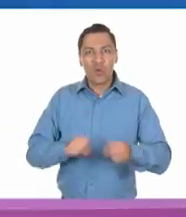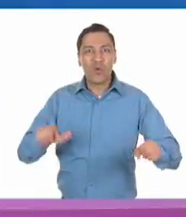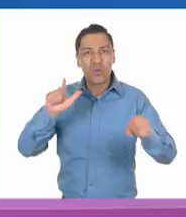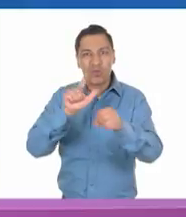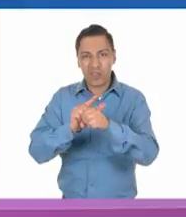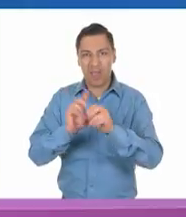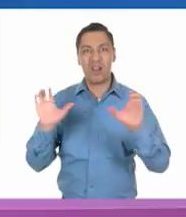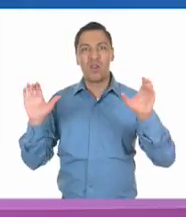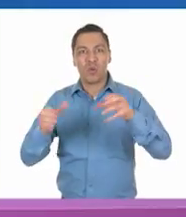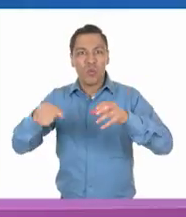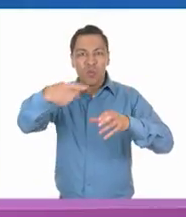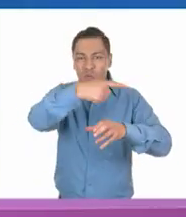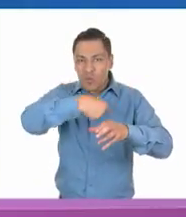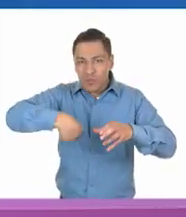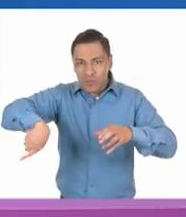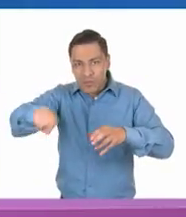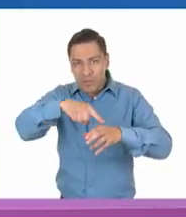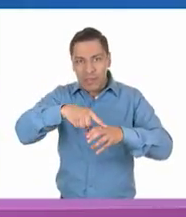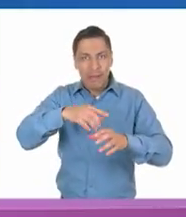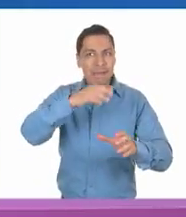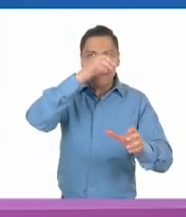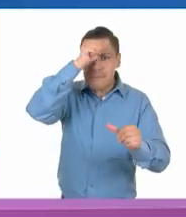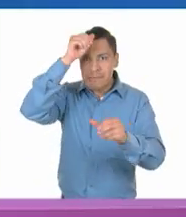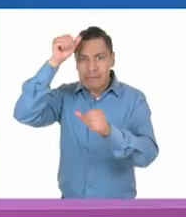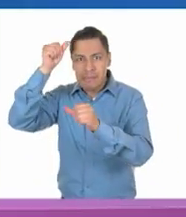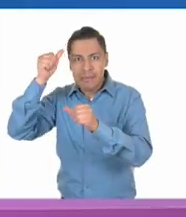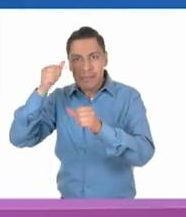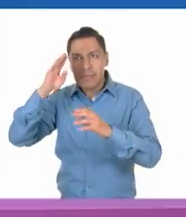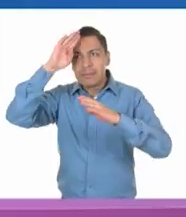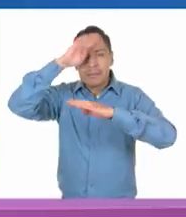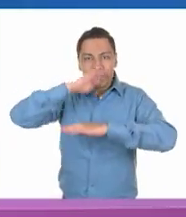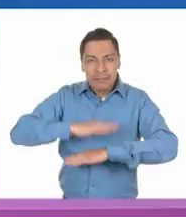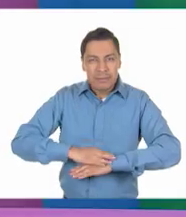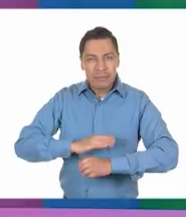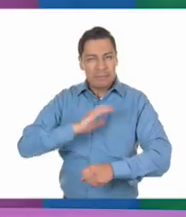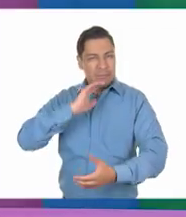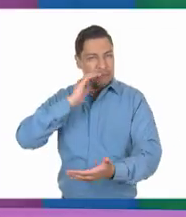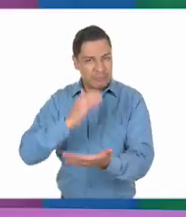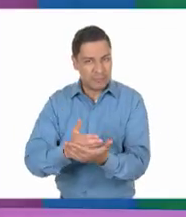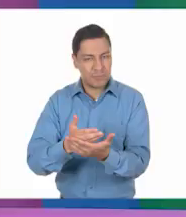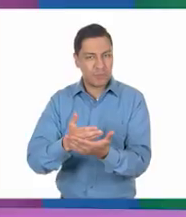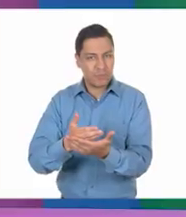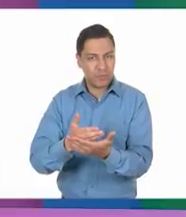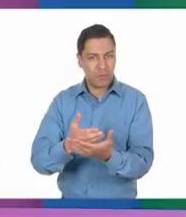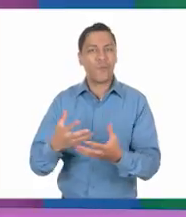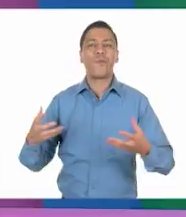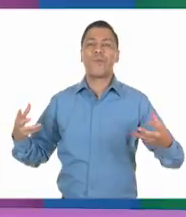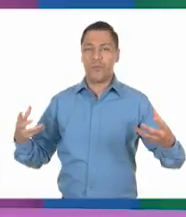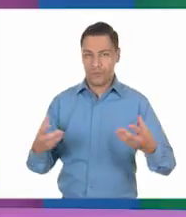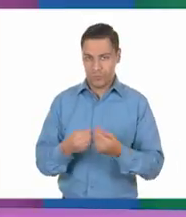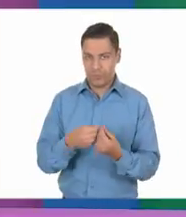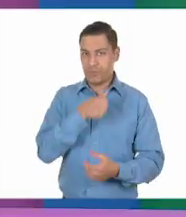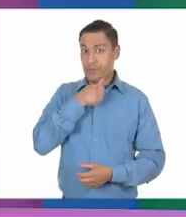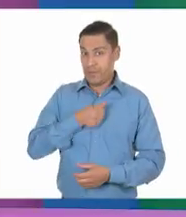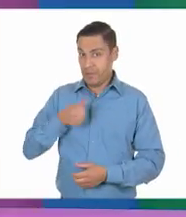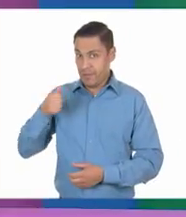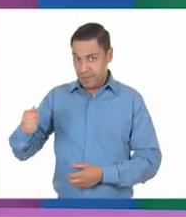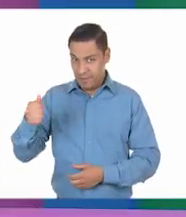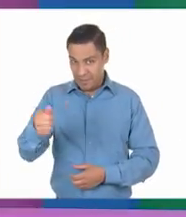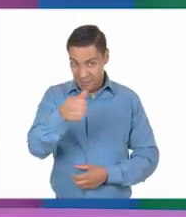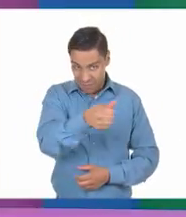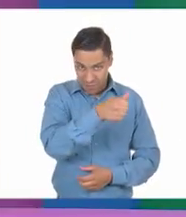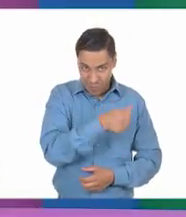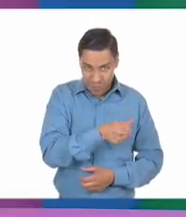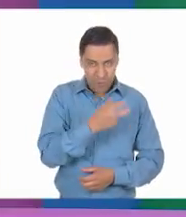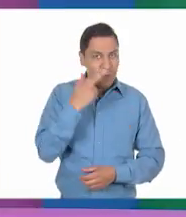conjunto. Debemos buscar soluciones así, en conjunto. Exactamente, Ale. Sí. Y si cada quien ponemos de nuestra parte,